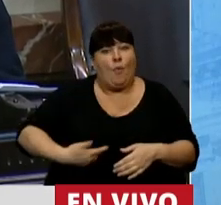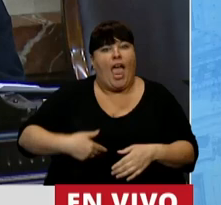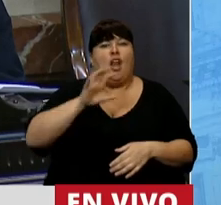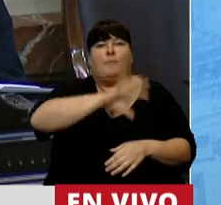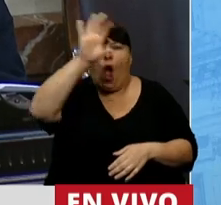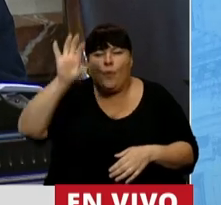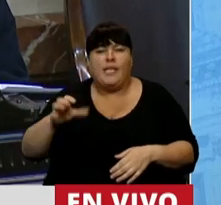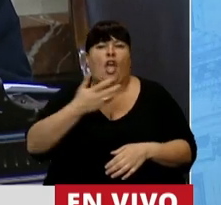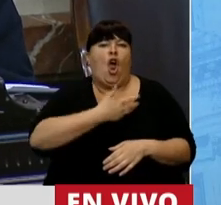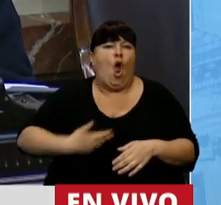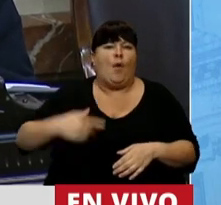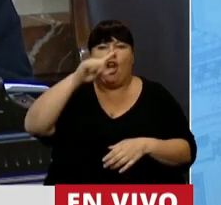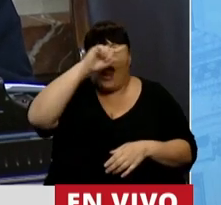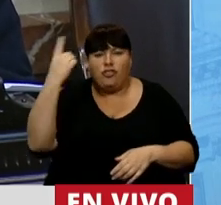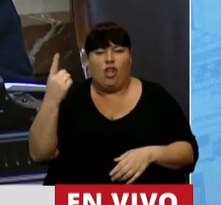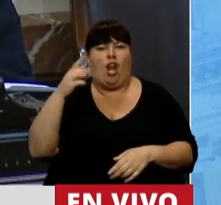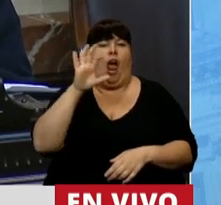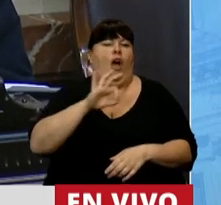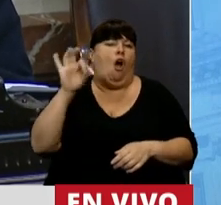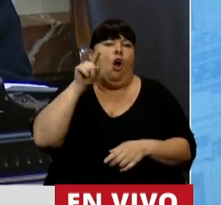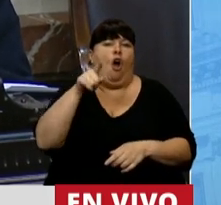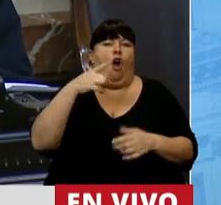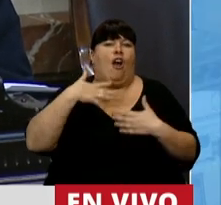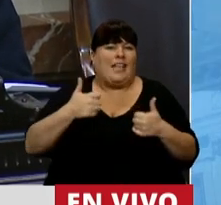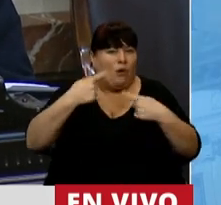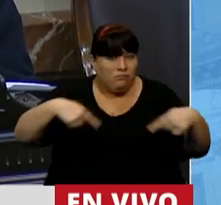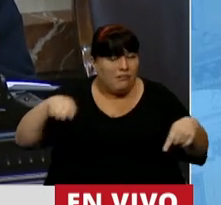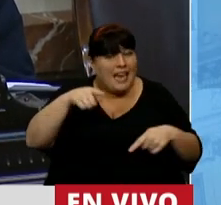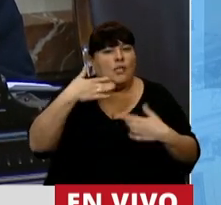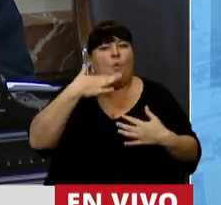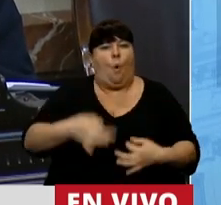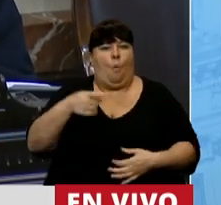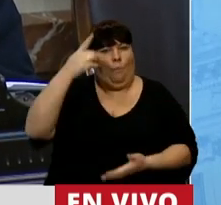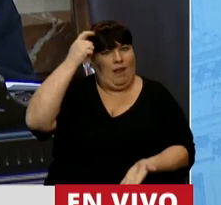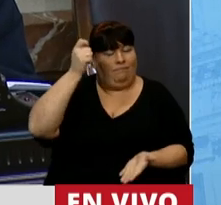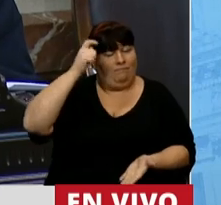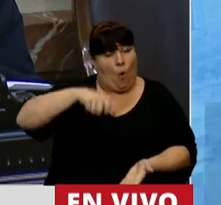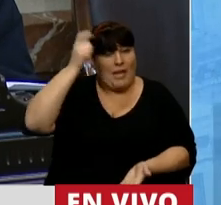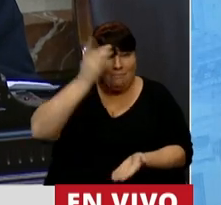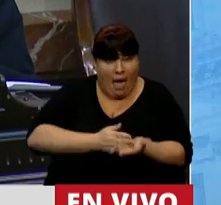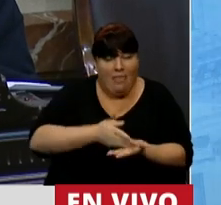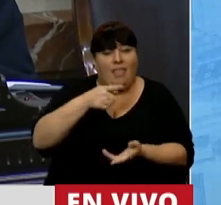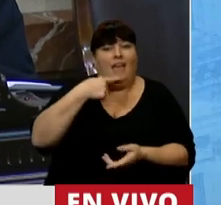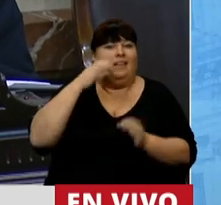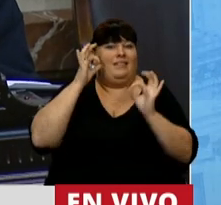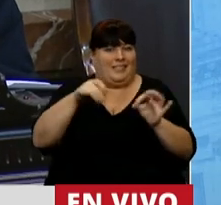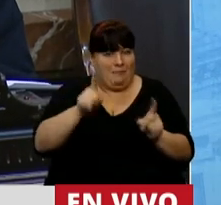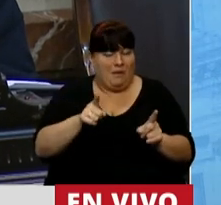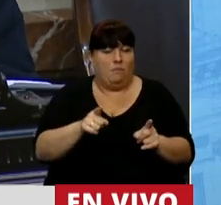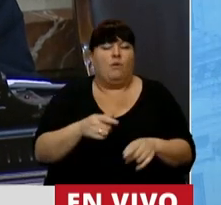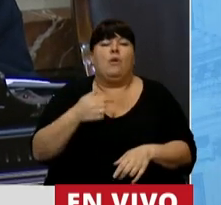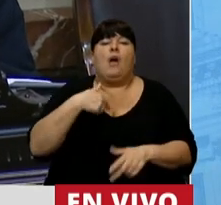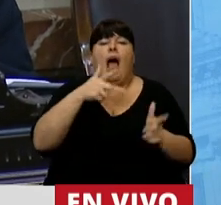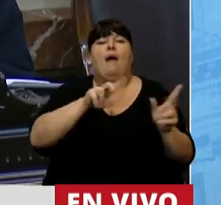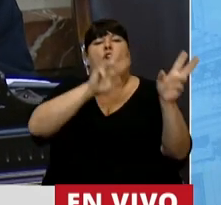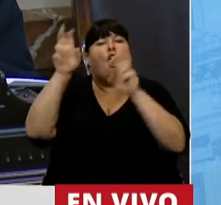provinciales, el gobierno nacional y los efectores de salud, ese fallo que fijó y que precisó los alcances. Pero yo me quiero